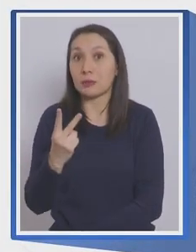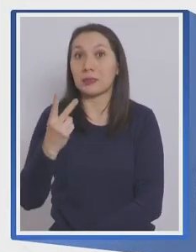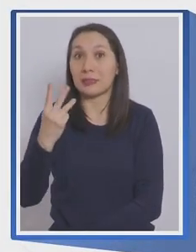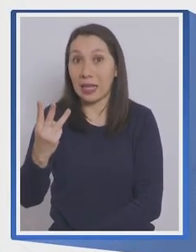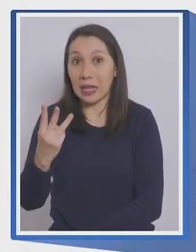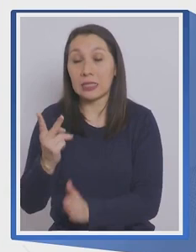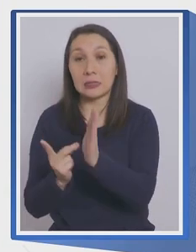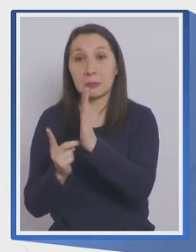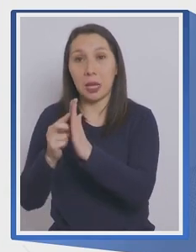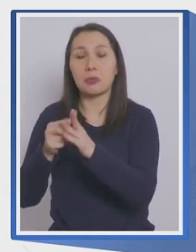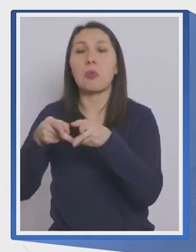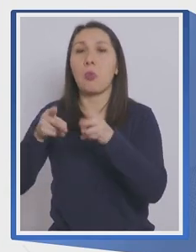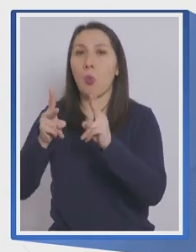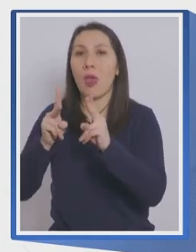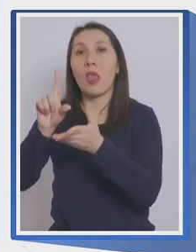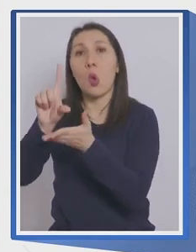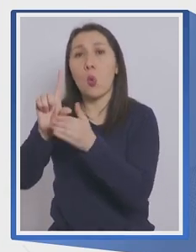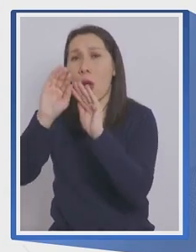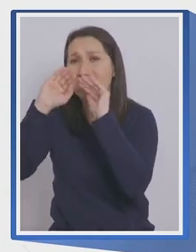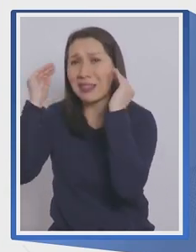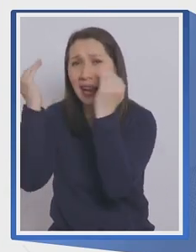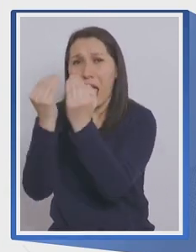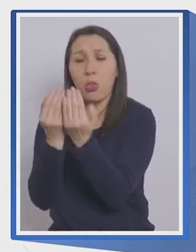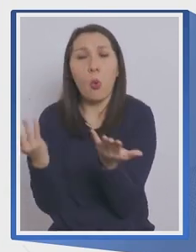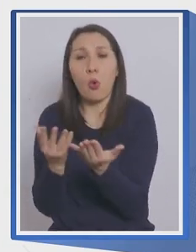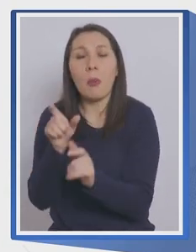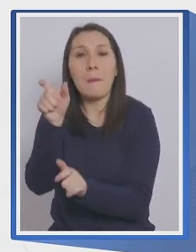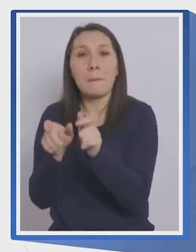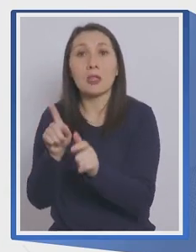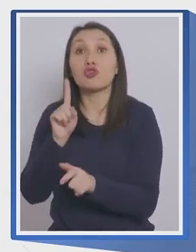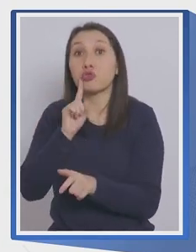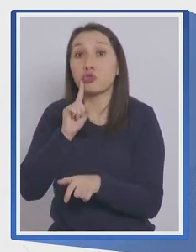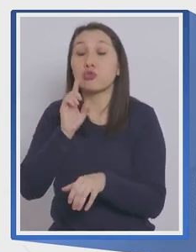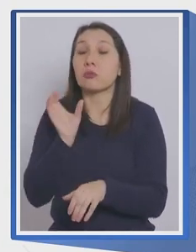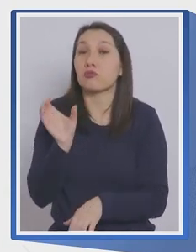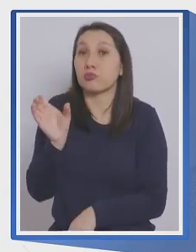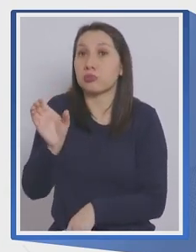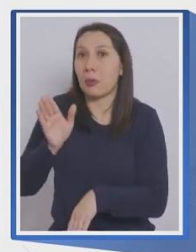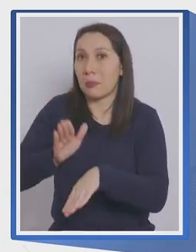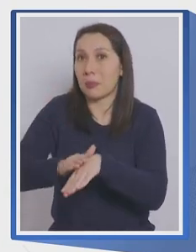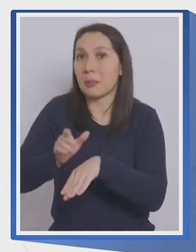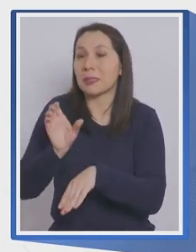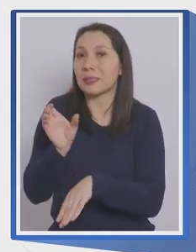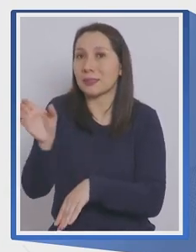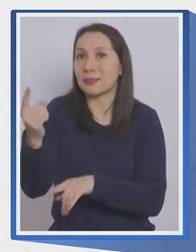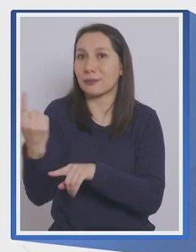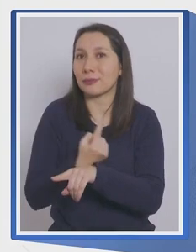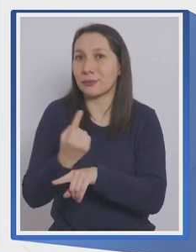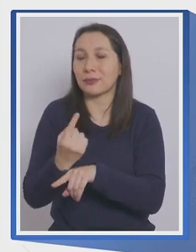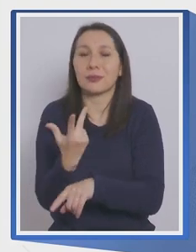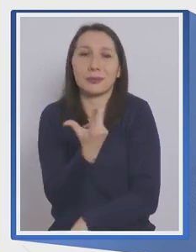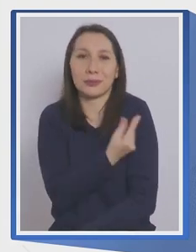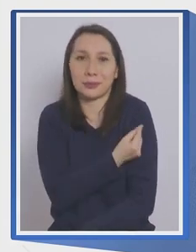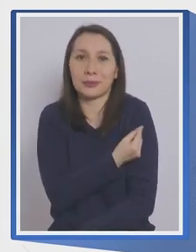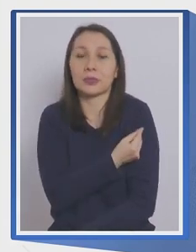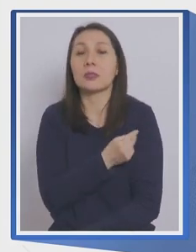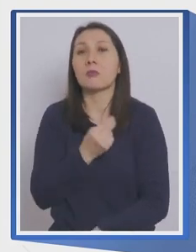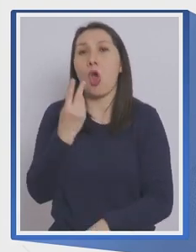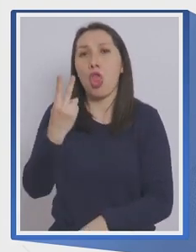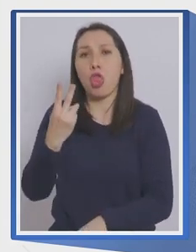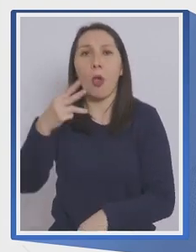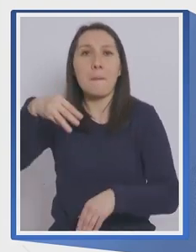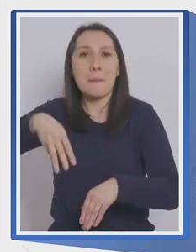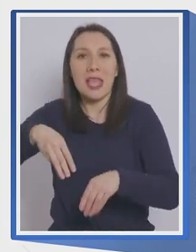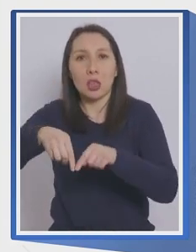podrán atender en espacios cerrados solo a personas con pase de movilidad, con una distancia de al menos dos metros entre mesas o